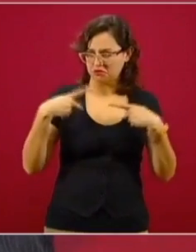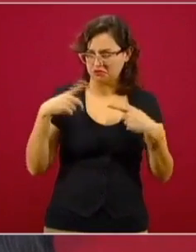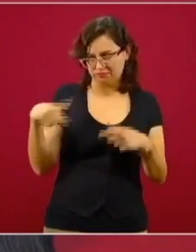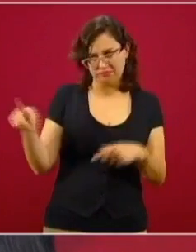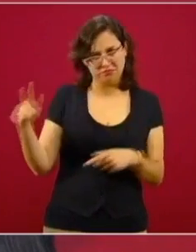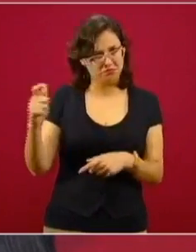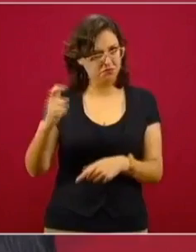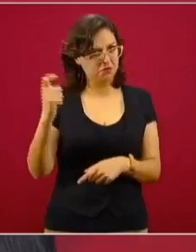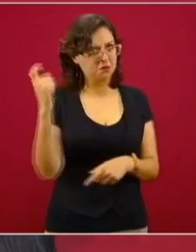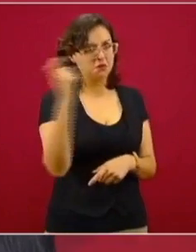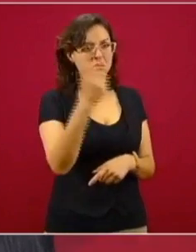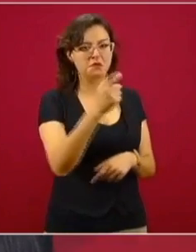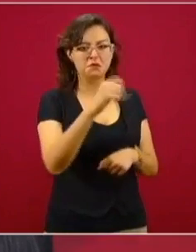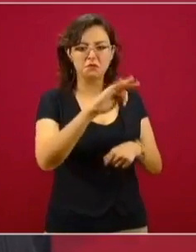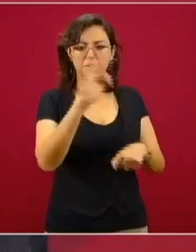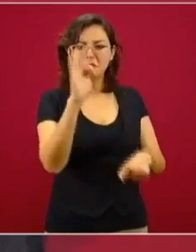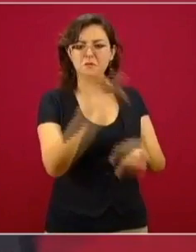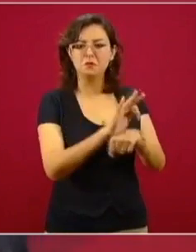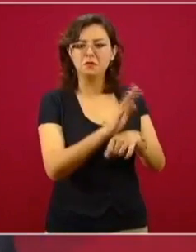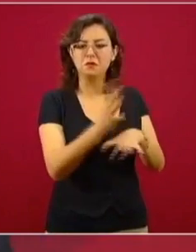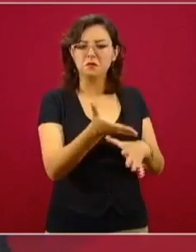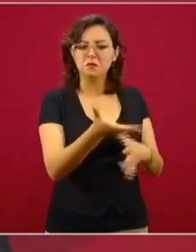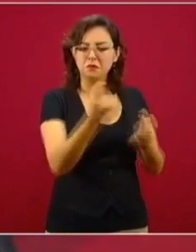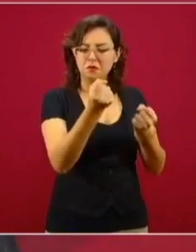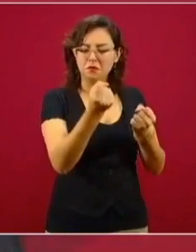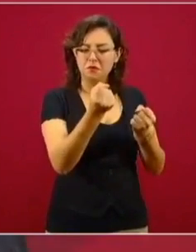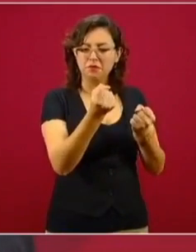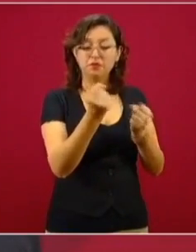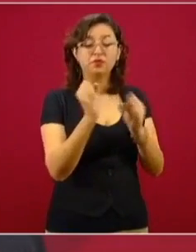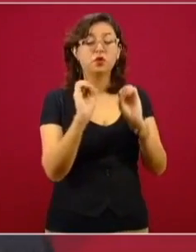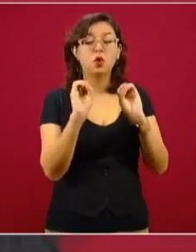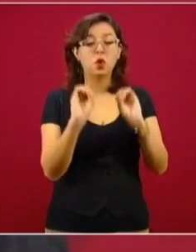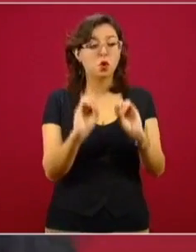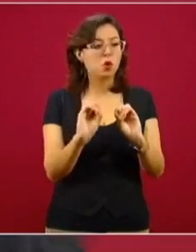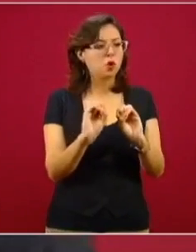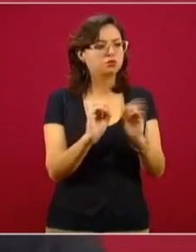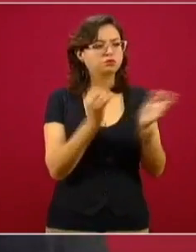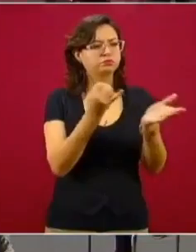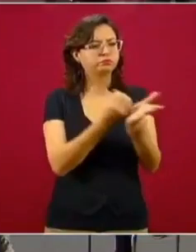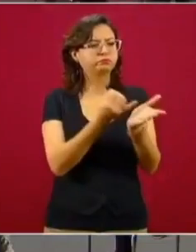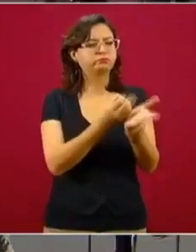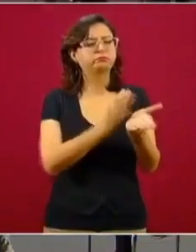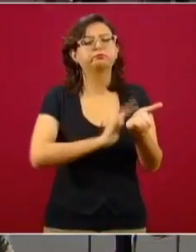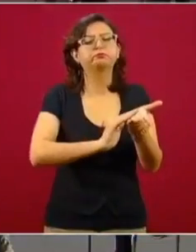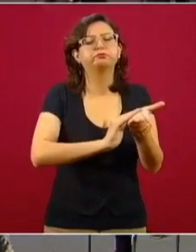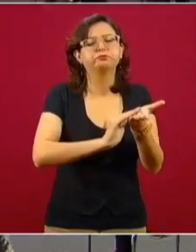les condonaban los impuestos.